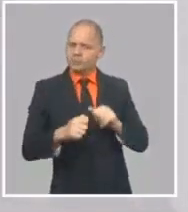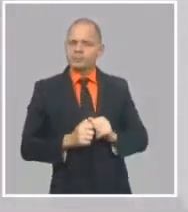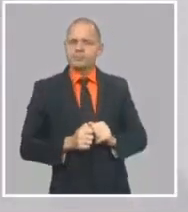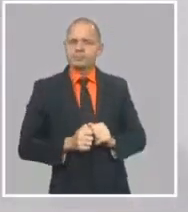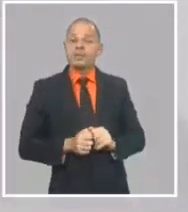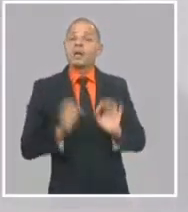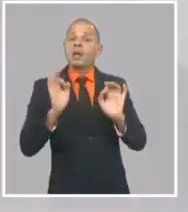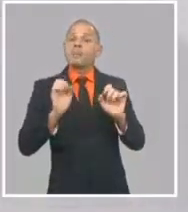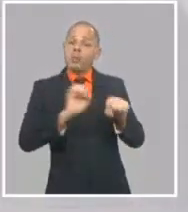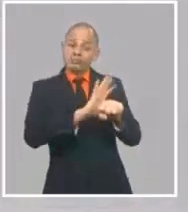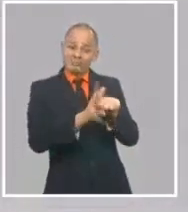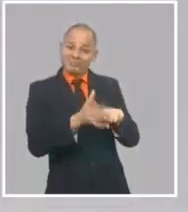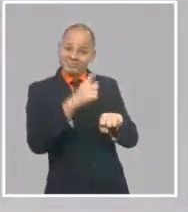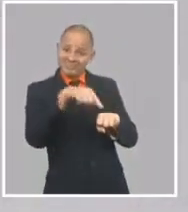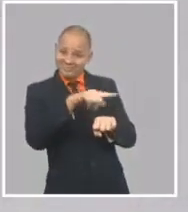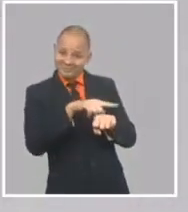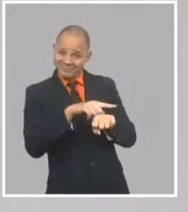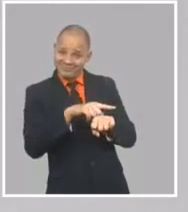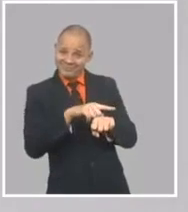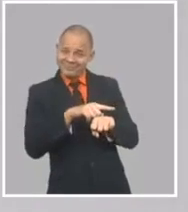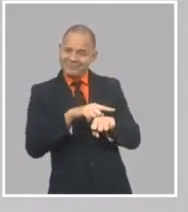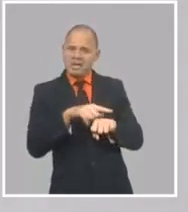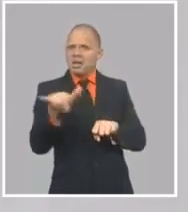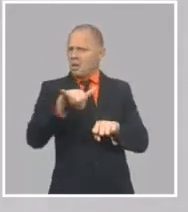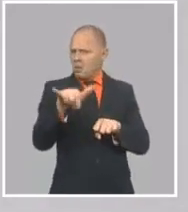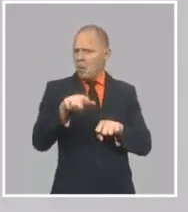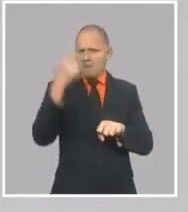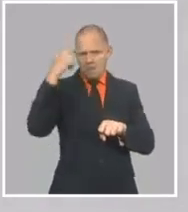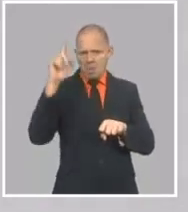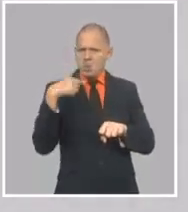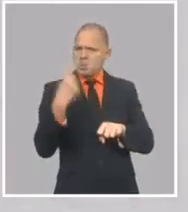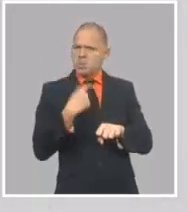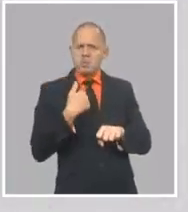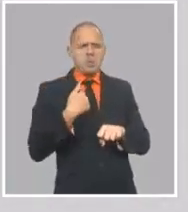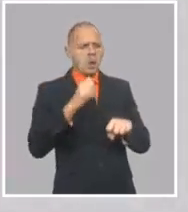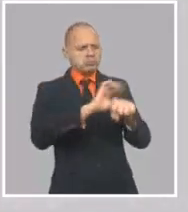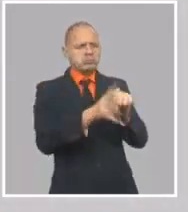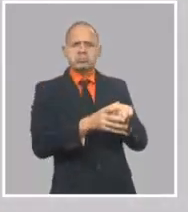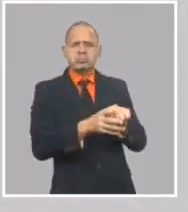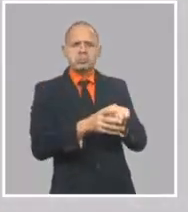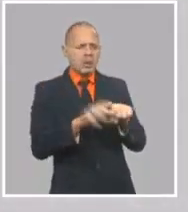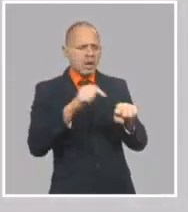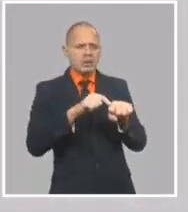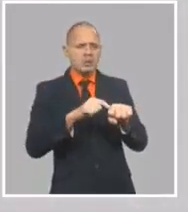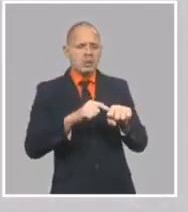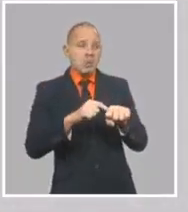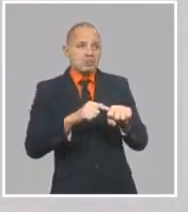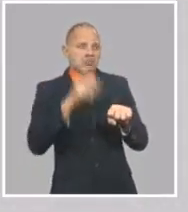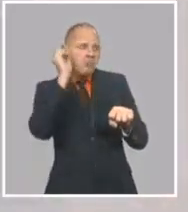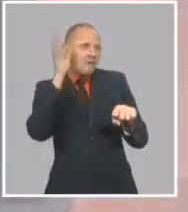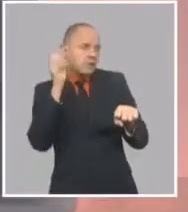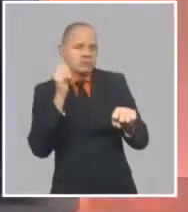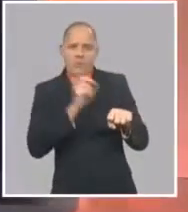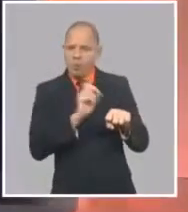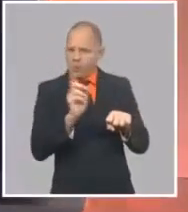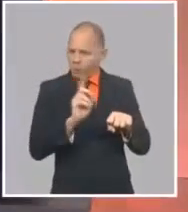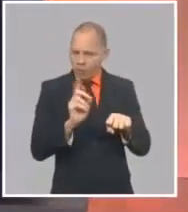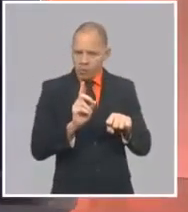a la solución de la COVID o al enfrentamiento de la COVID con improvisación. Dijimos, ante este escenario hay que responder con una estrategia. De ahí sale la